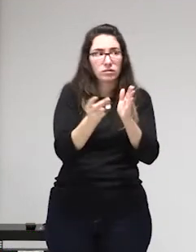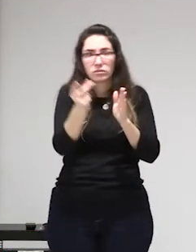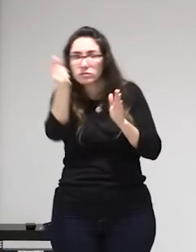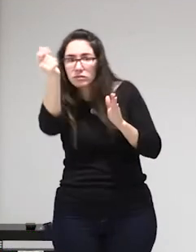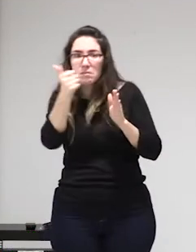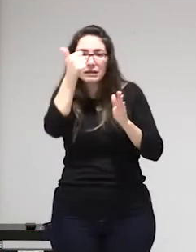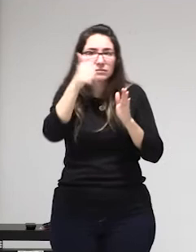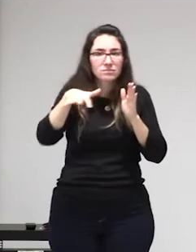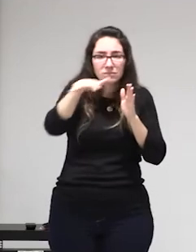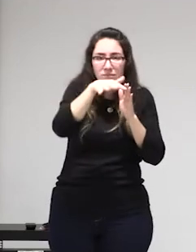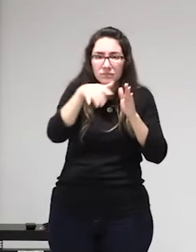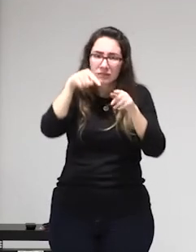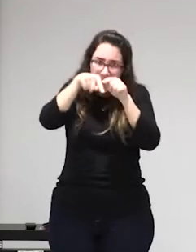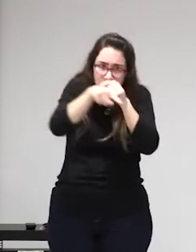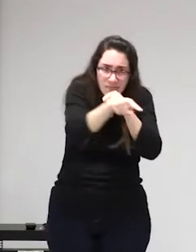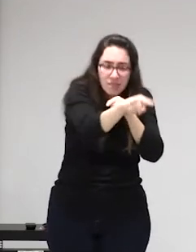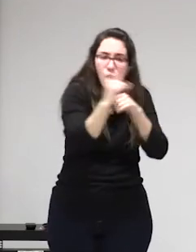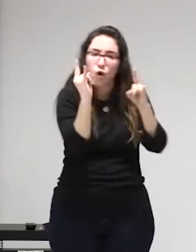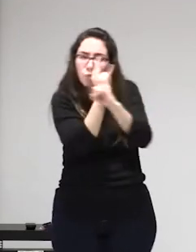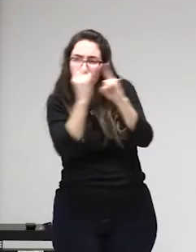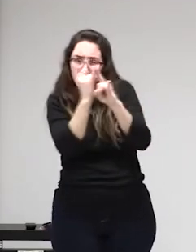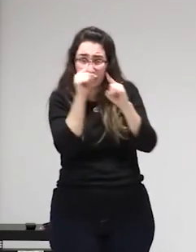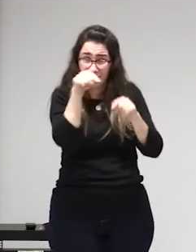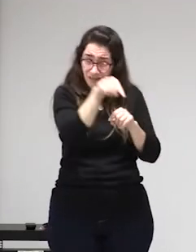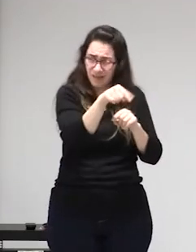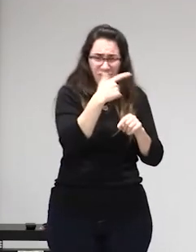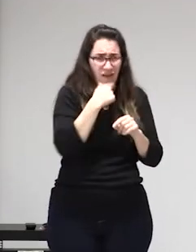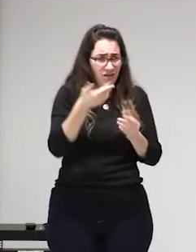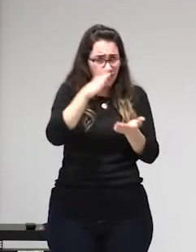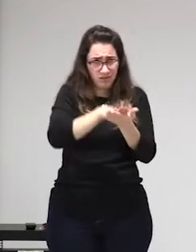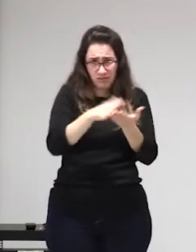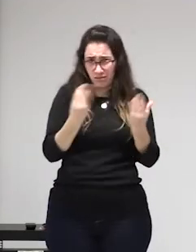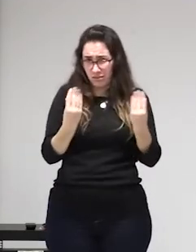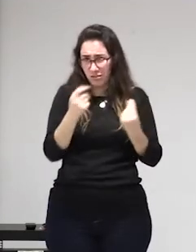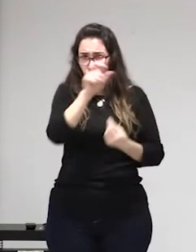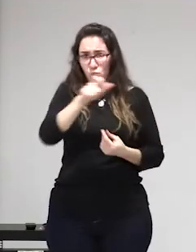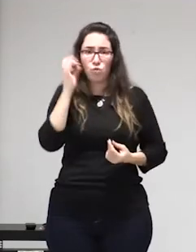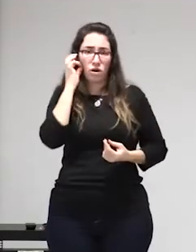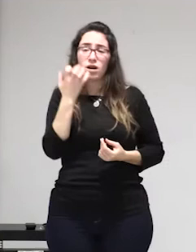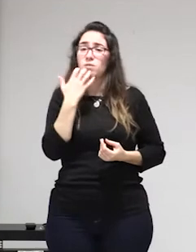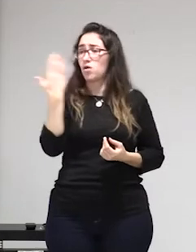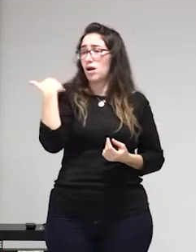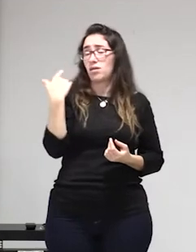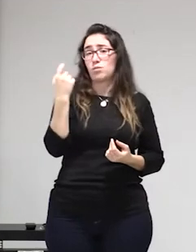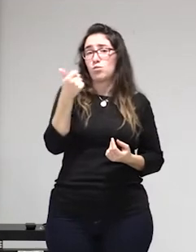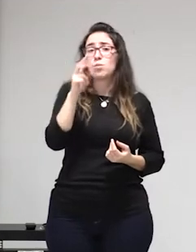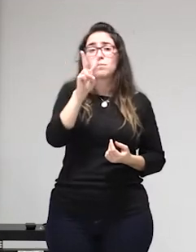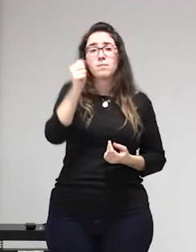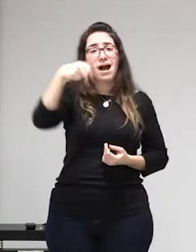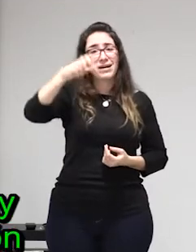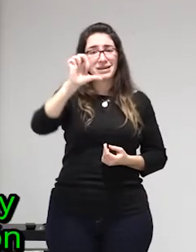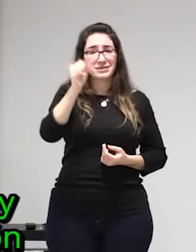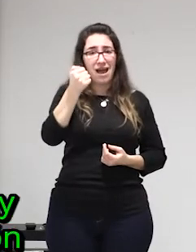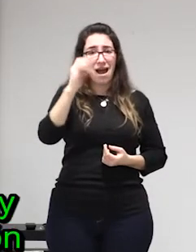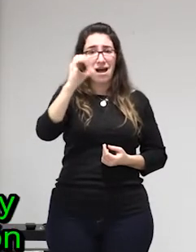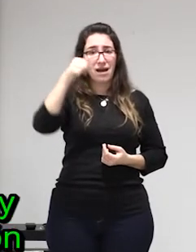abolicionistas es delito alquilarle un piso a una prostituta de hecho es el Estado